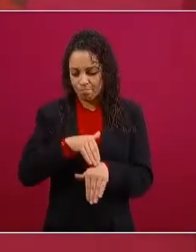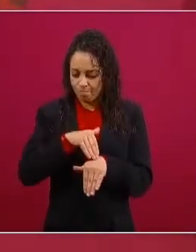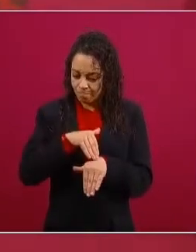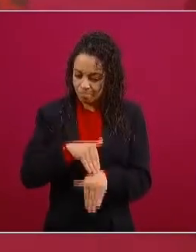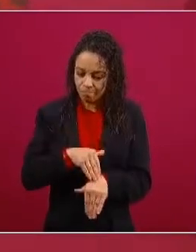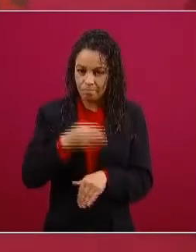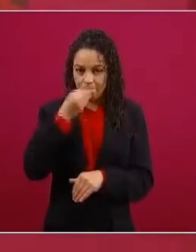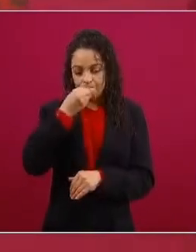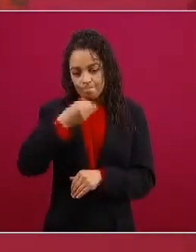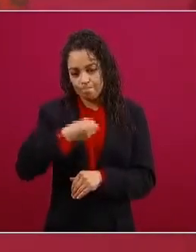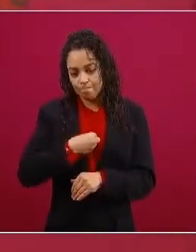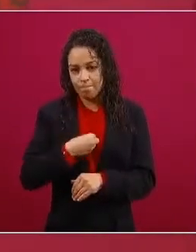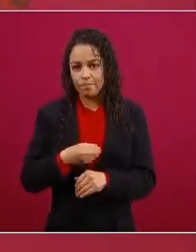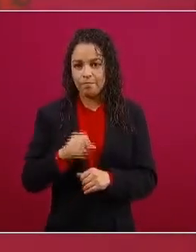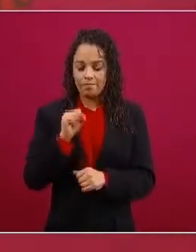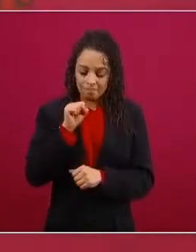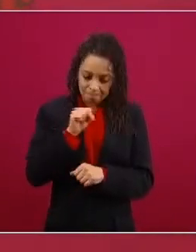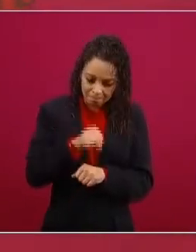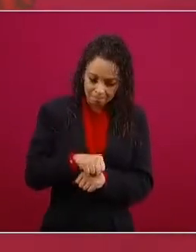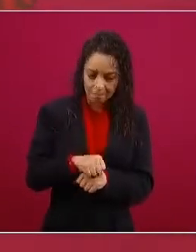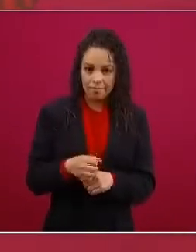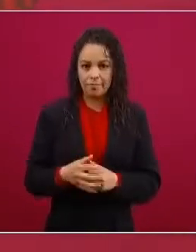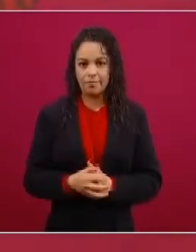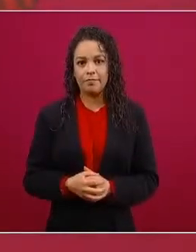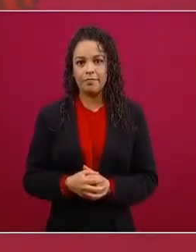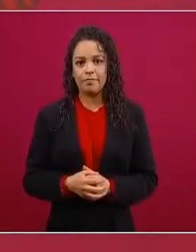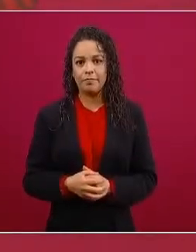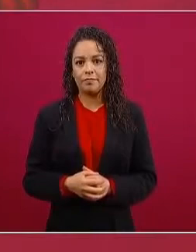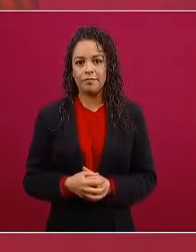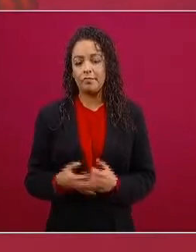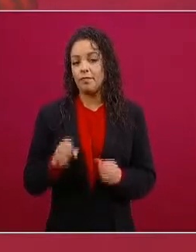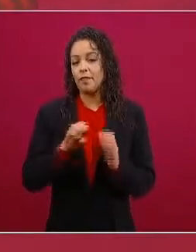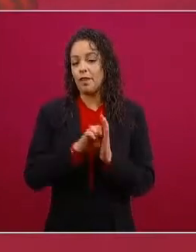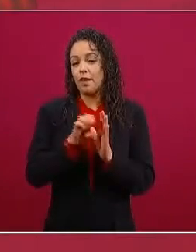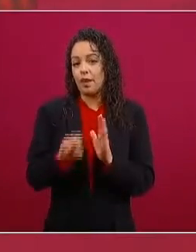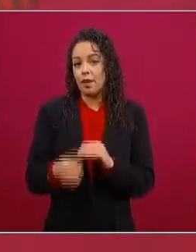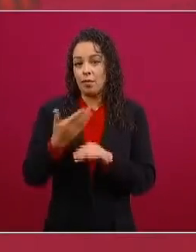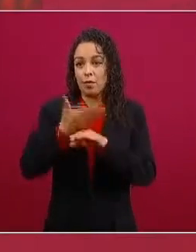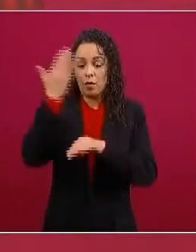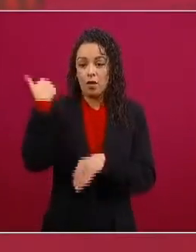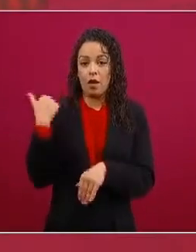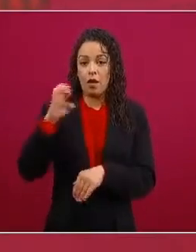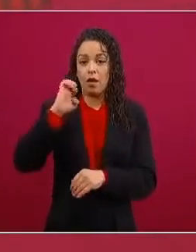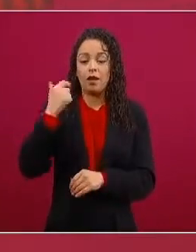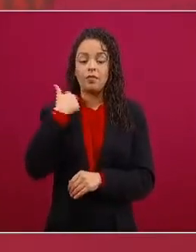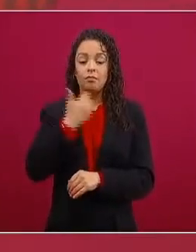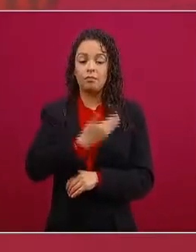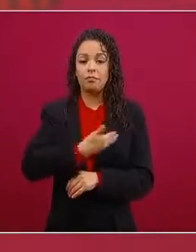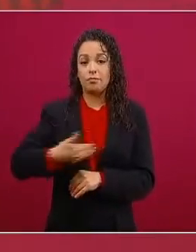de el final del gobierno de Salinas y la entrada de Cedillo